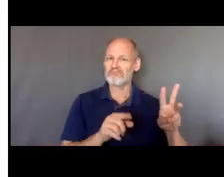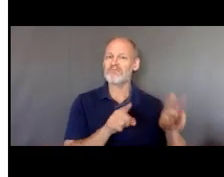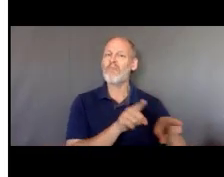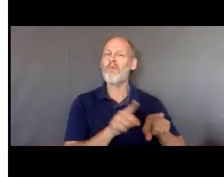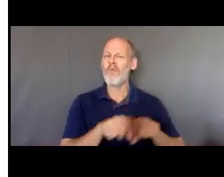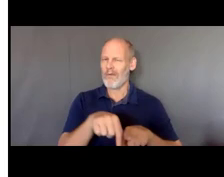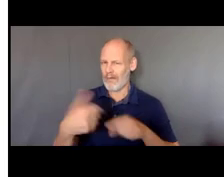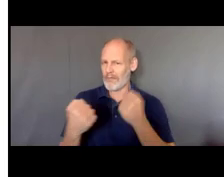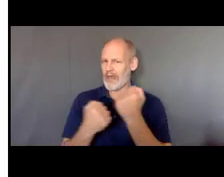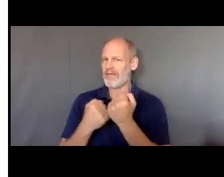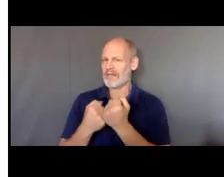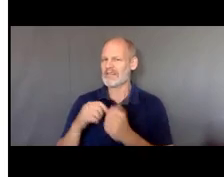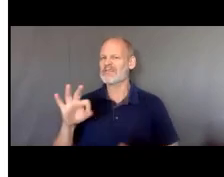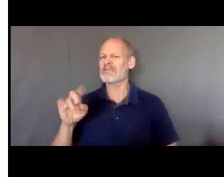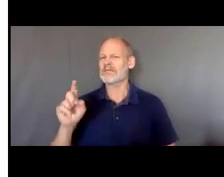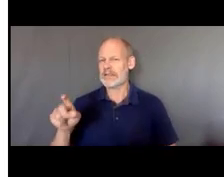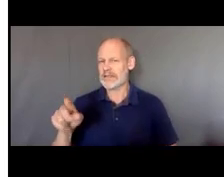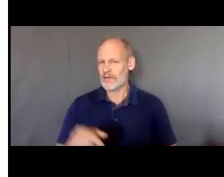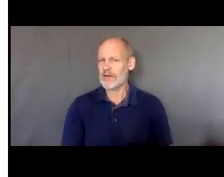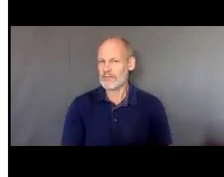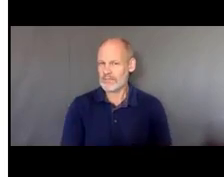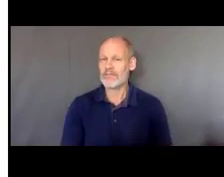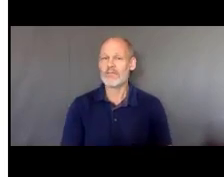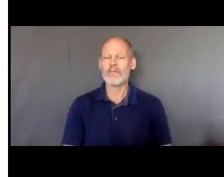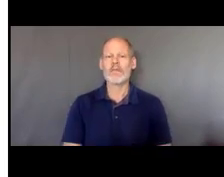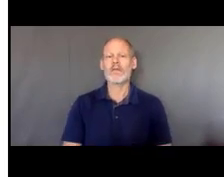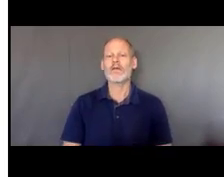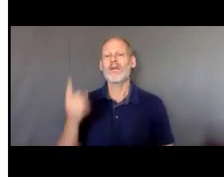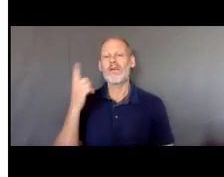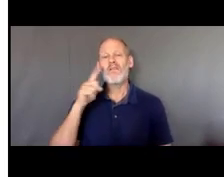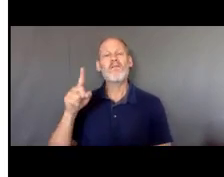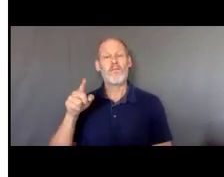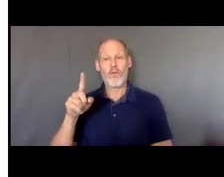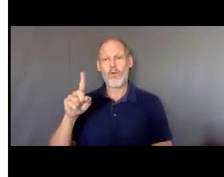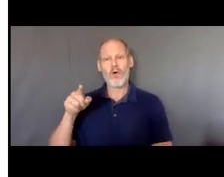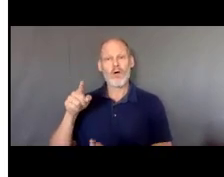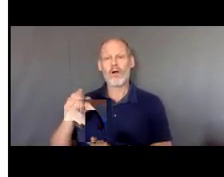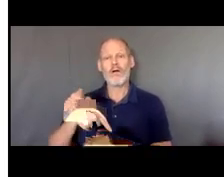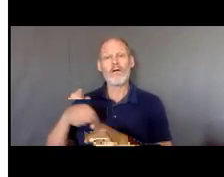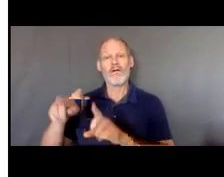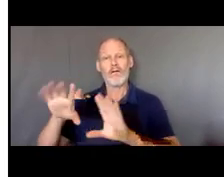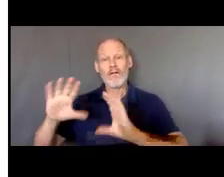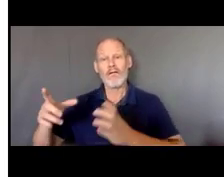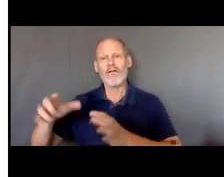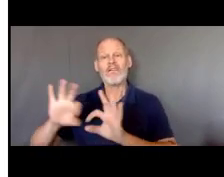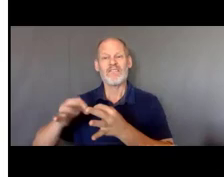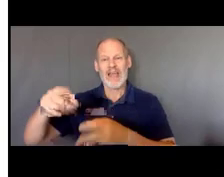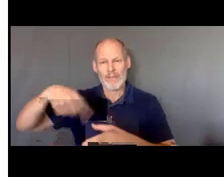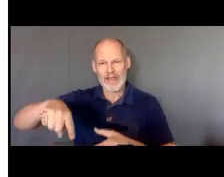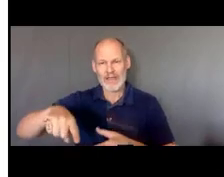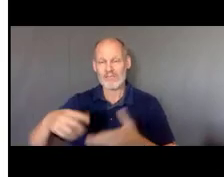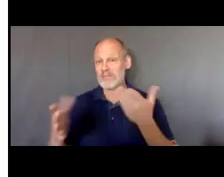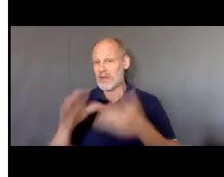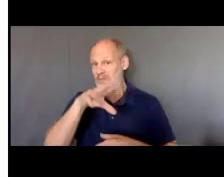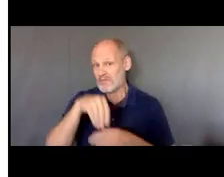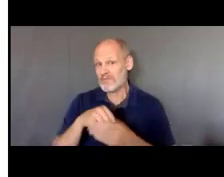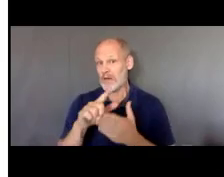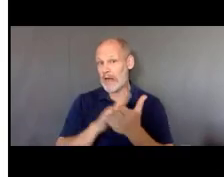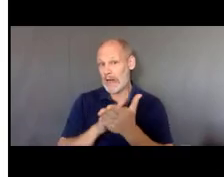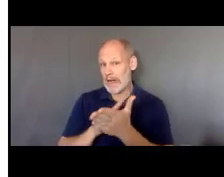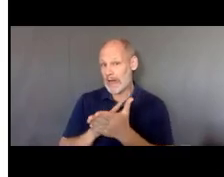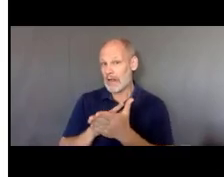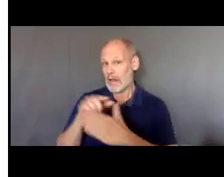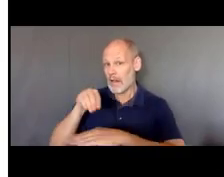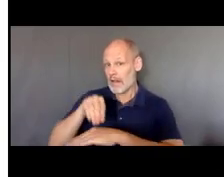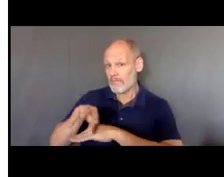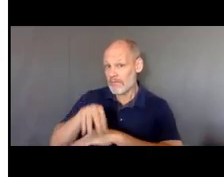abogar como sea necesario para las familias y esto puede incluir proporcionar asesoría legal o proporcionar